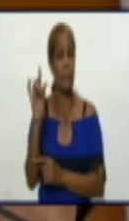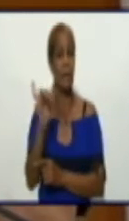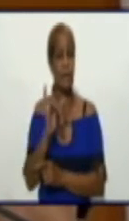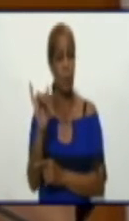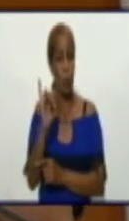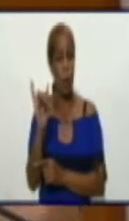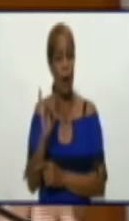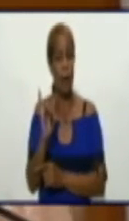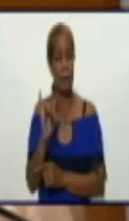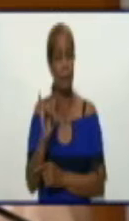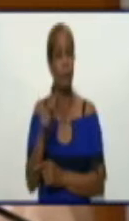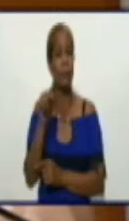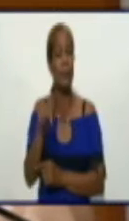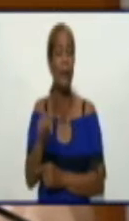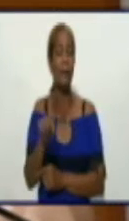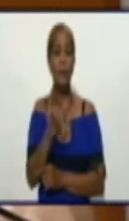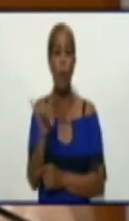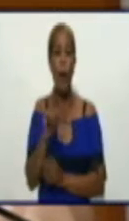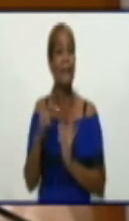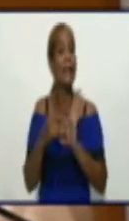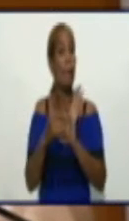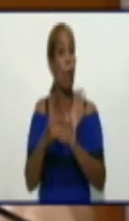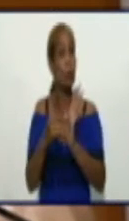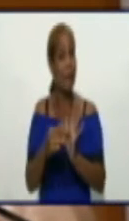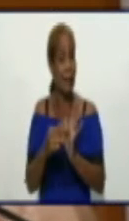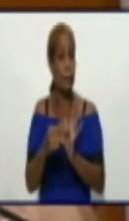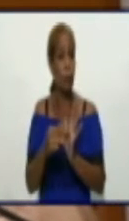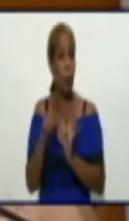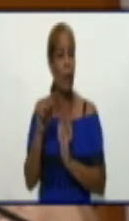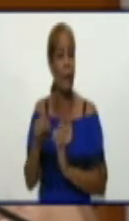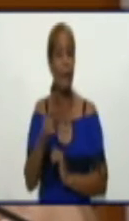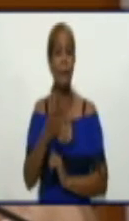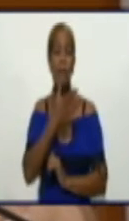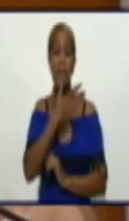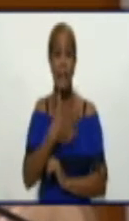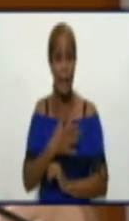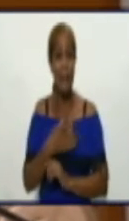gran hombre nos legó a todo el pueblo de Cuba.